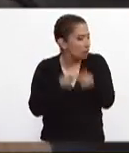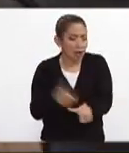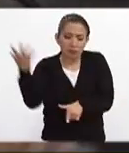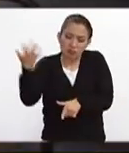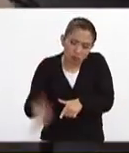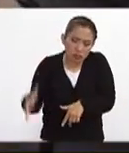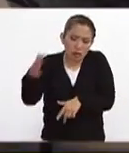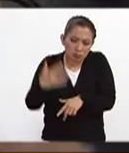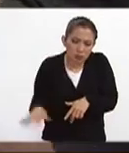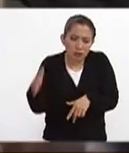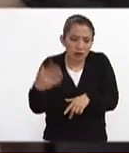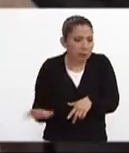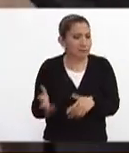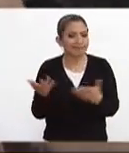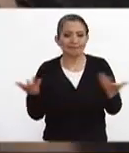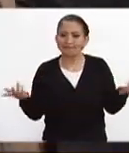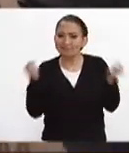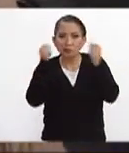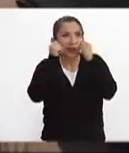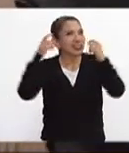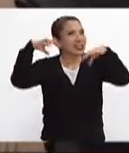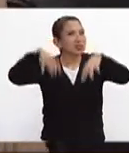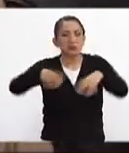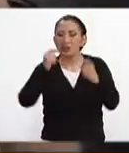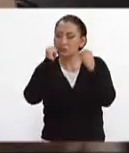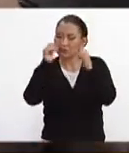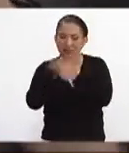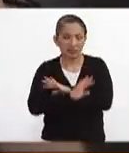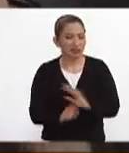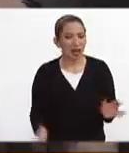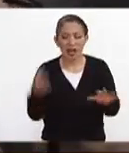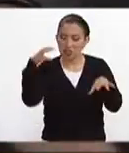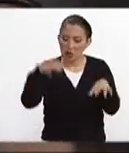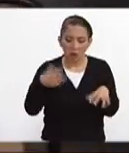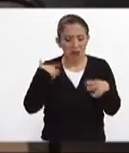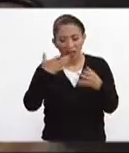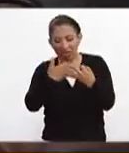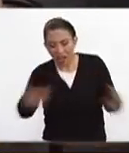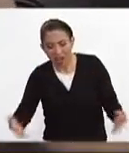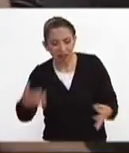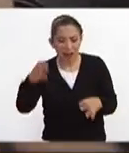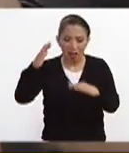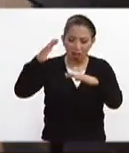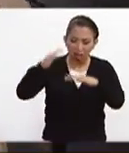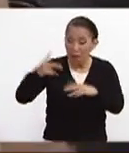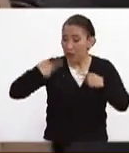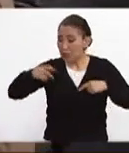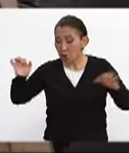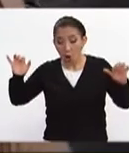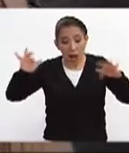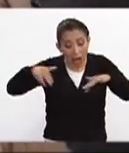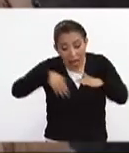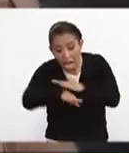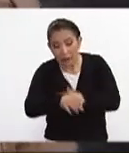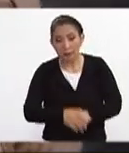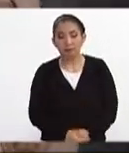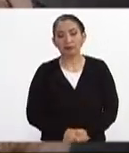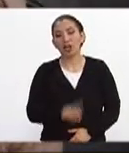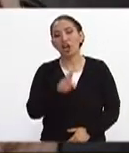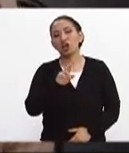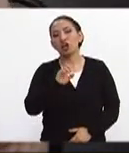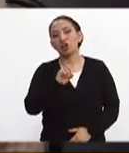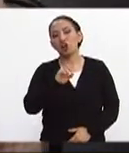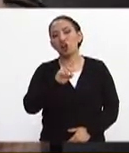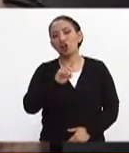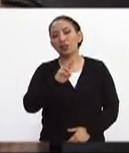trabajando con todas las implicaciones que esto conlleva la lluvia los escombros la gente que estaba allá adentro Rodrigo